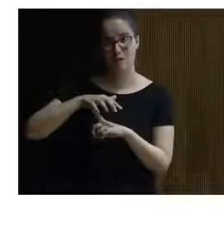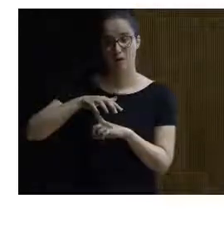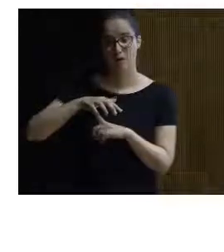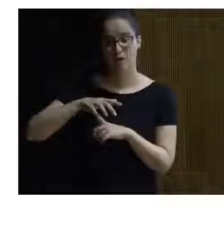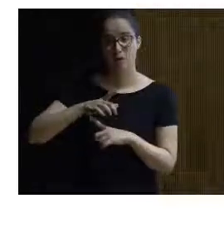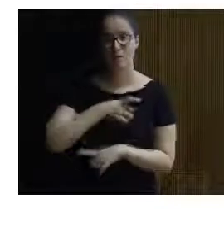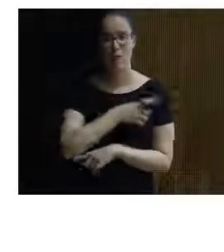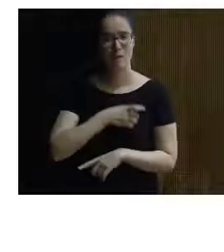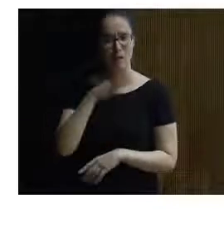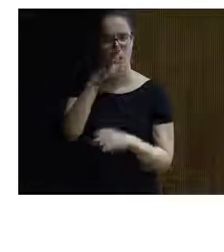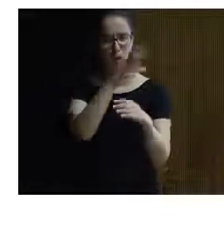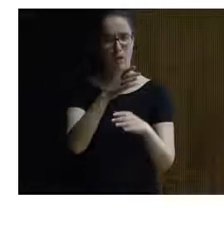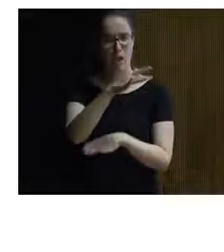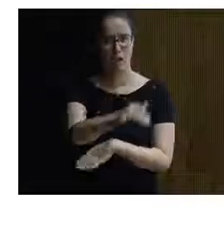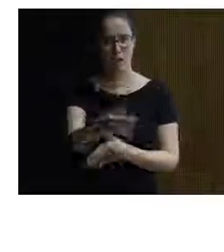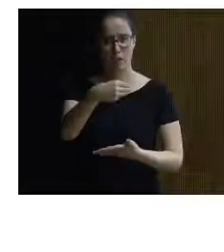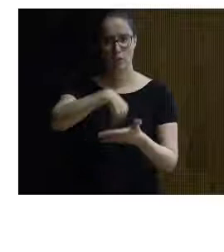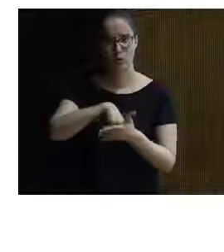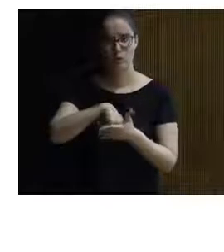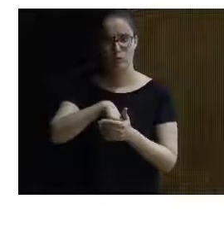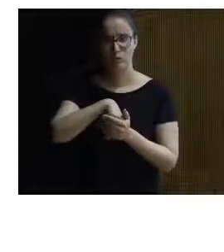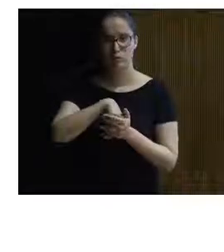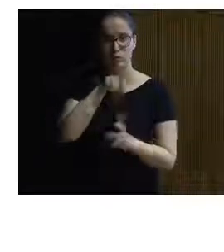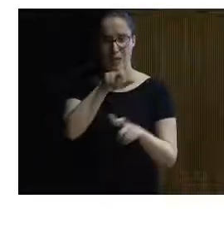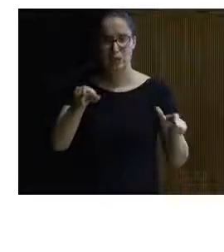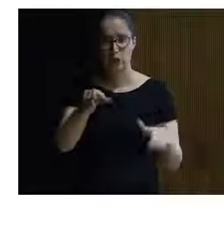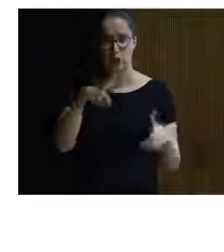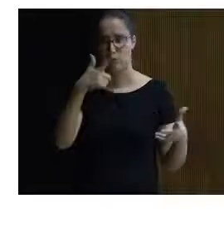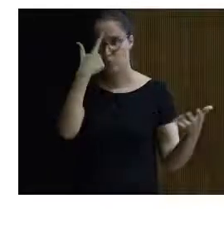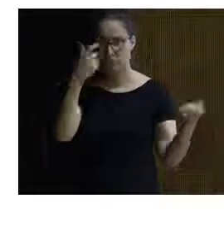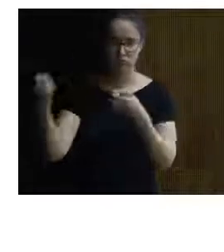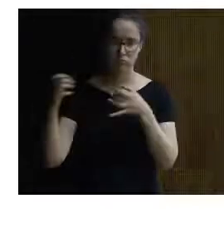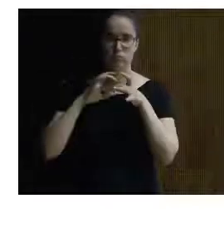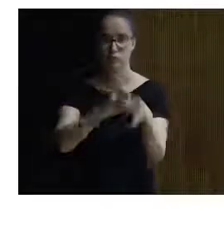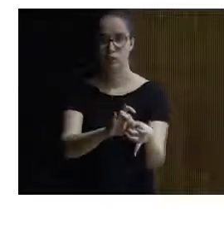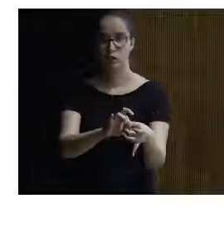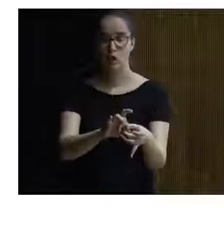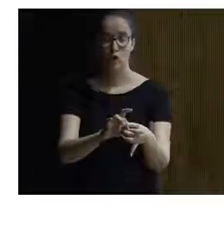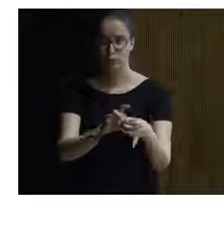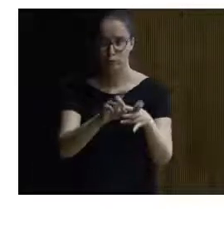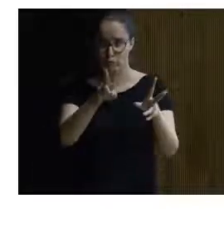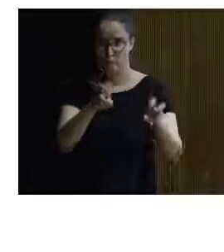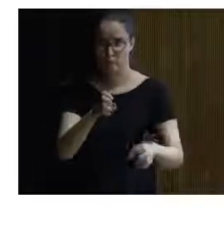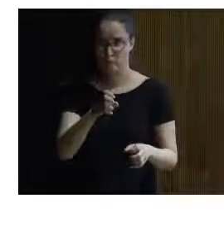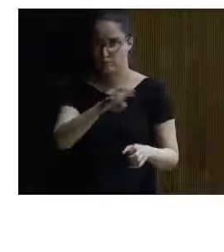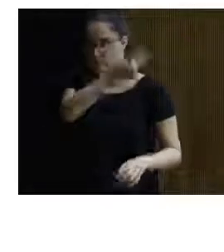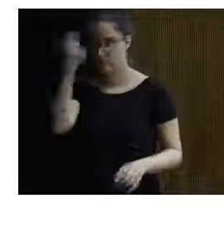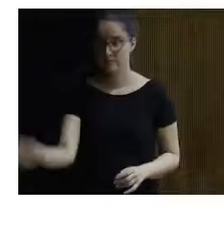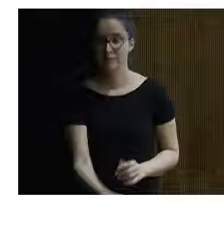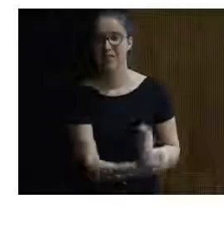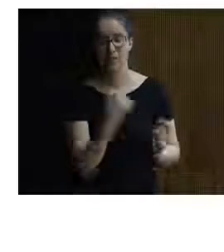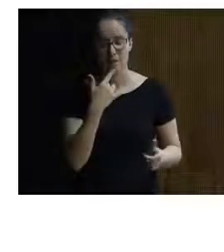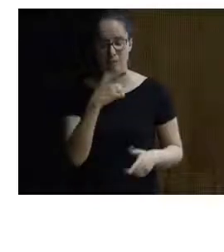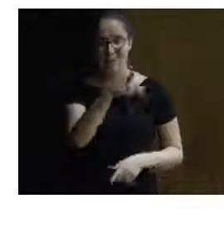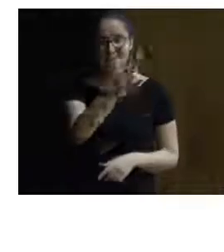tiene un comité científico formado por por diferentes personas relacionadas directamente con con la materia que son un poco los que deciden